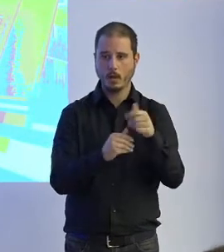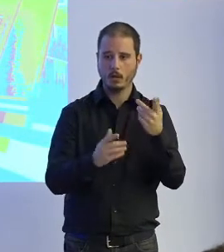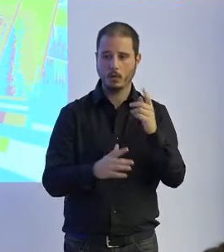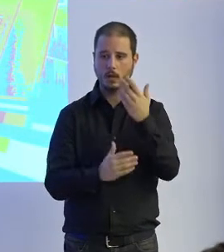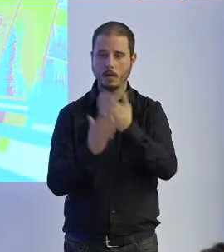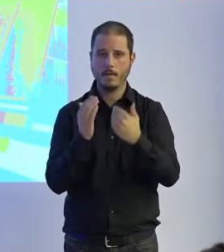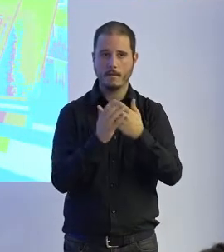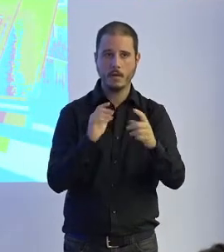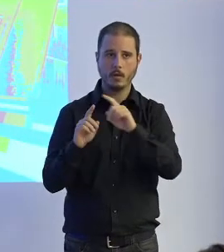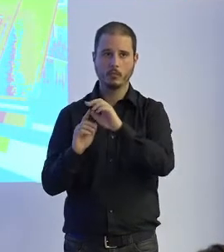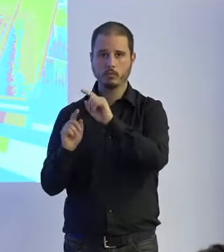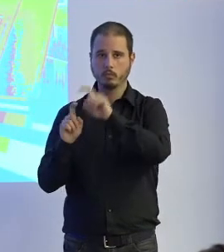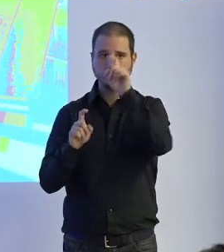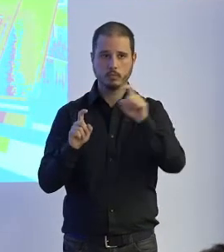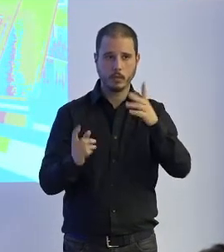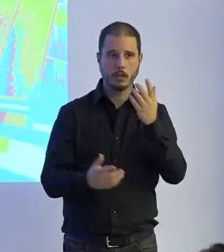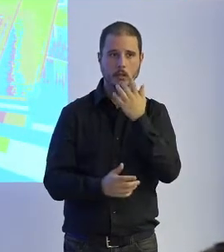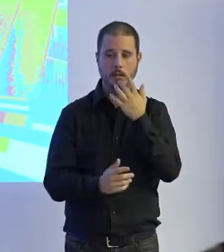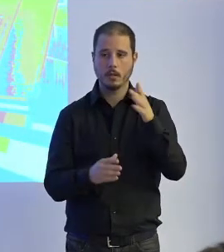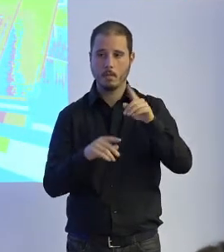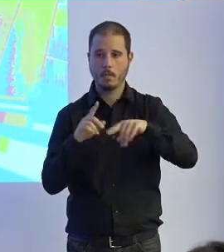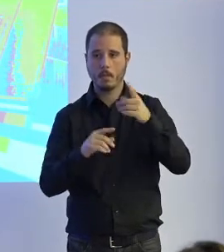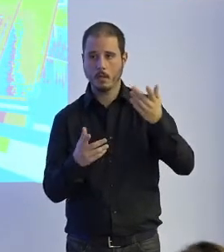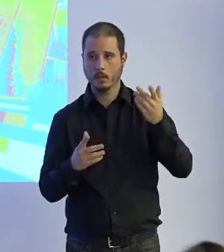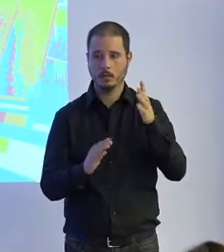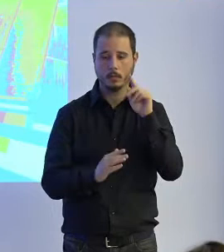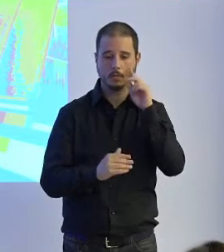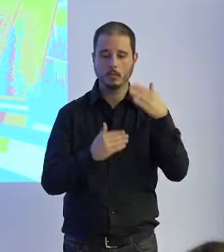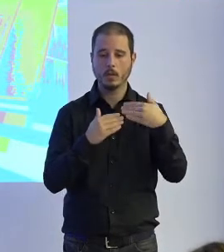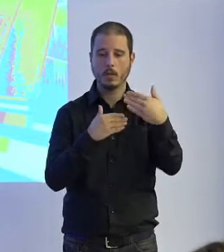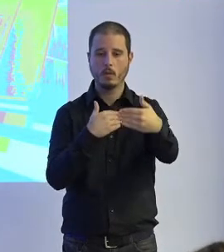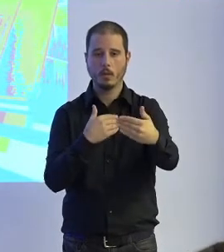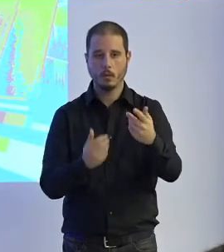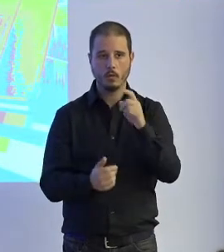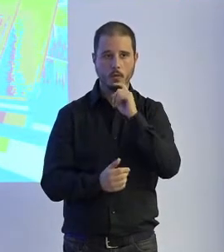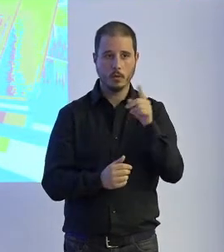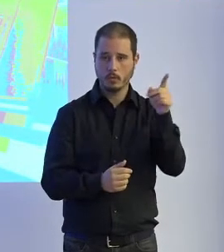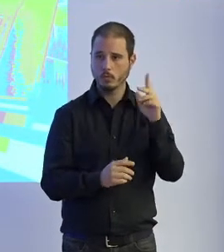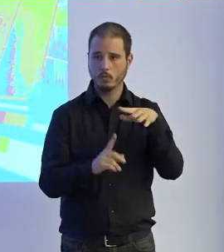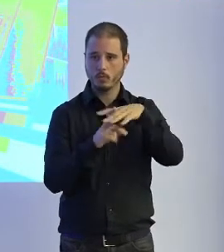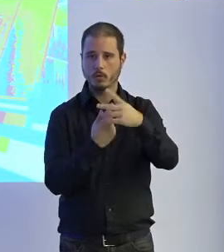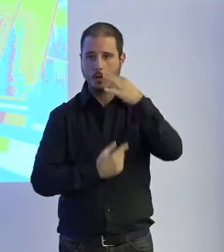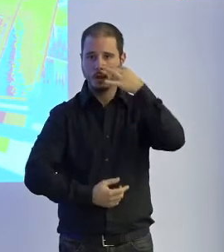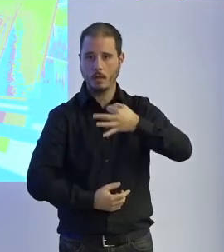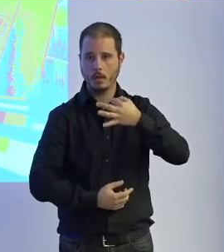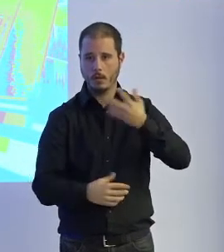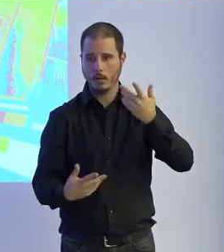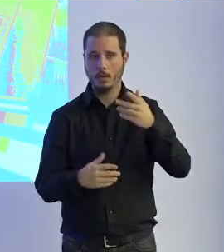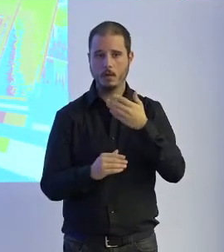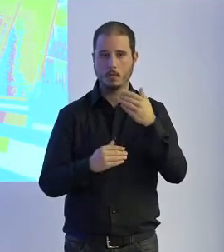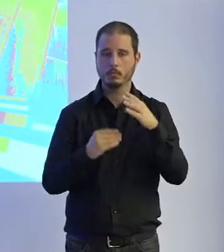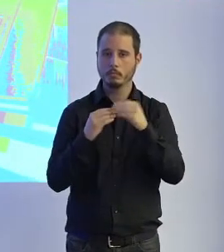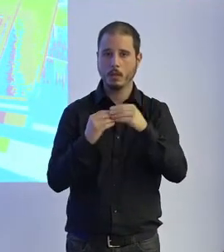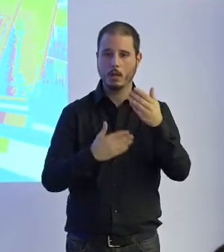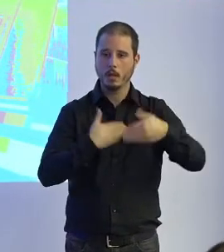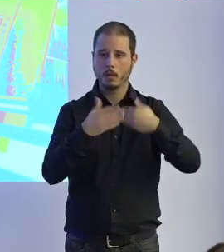la posición que tenía que tener el paciente por el poquito con el tiempo y a partir de ahí podemos ver esto es un caso real un caso real de un paciente y como su evolución